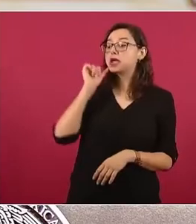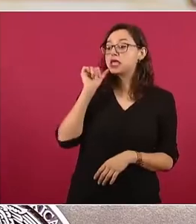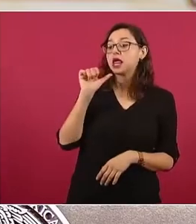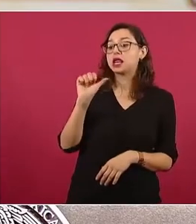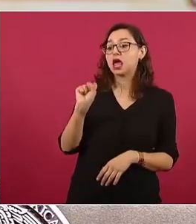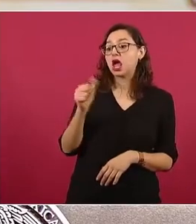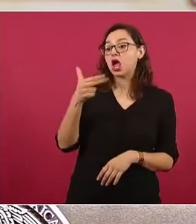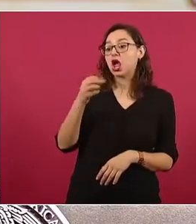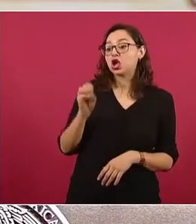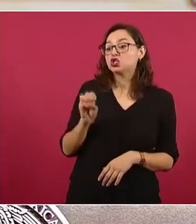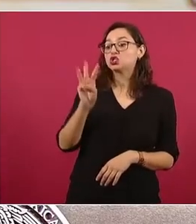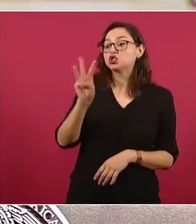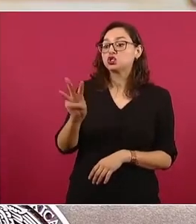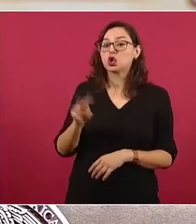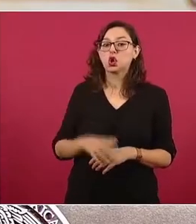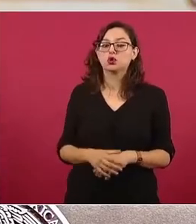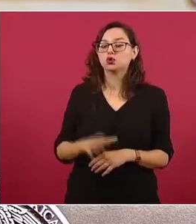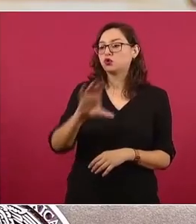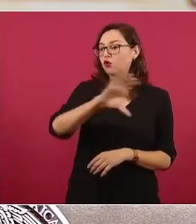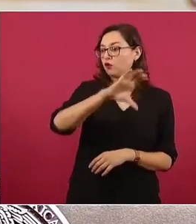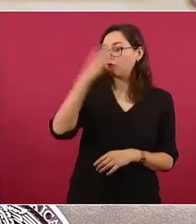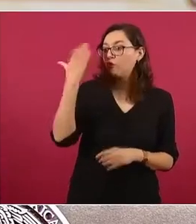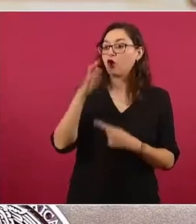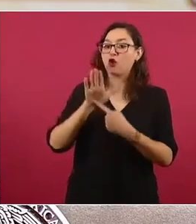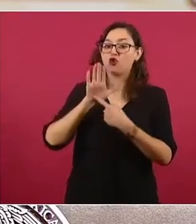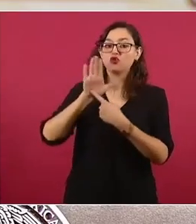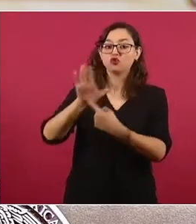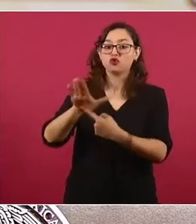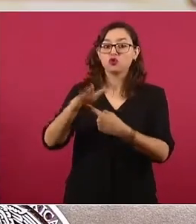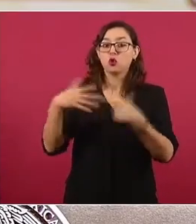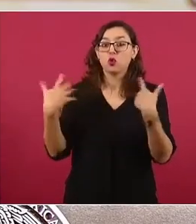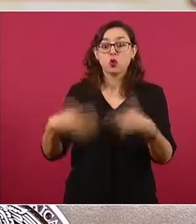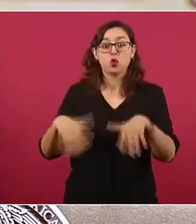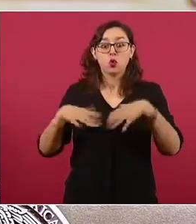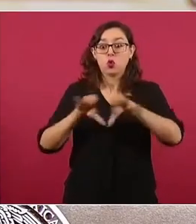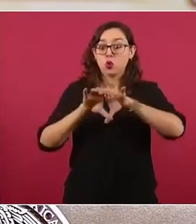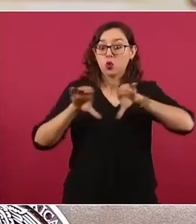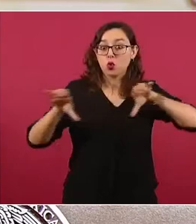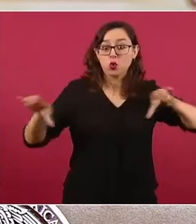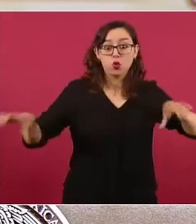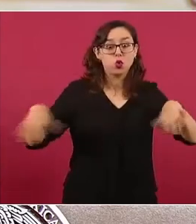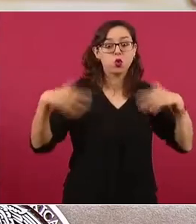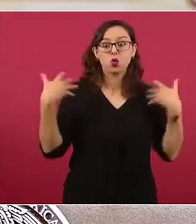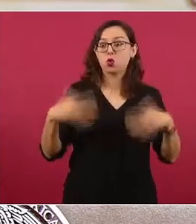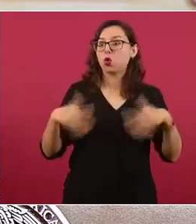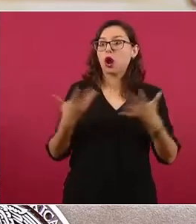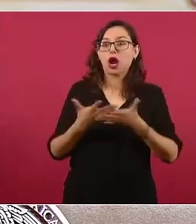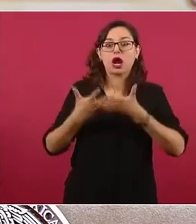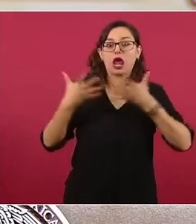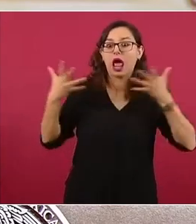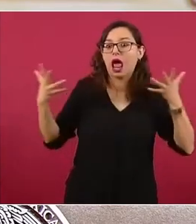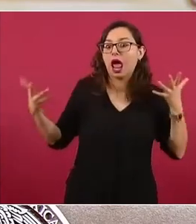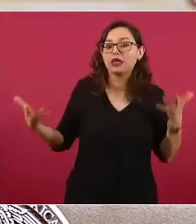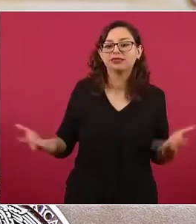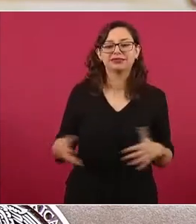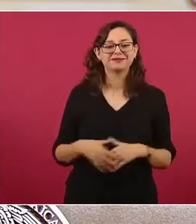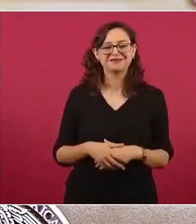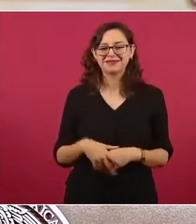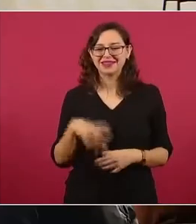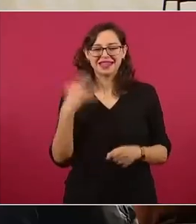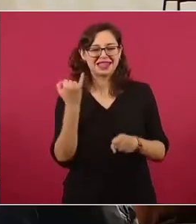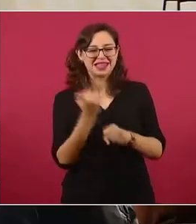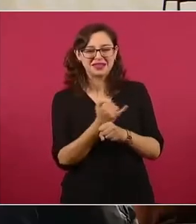Le ponían fotografías en redes de la forma en que están llegando tremendos ductos, tremendas tuberías. Como si las pudieran